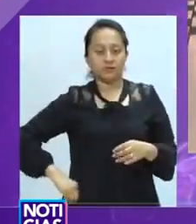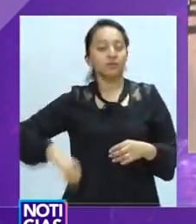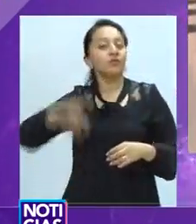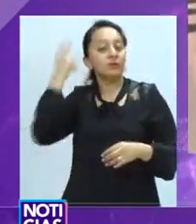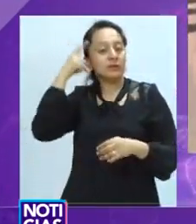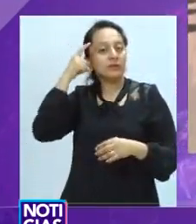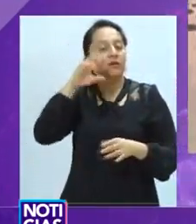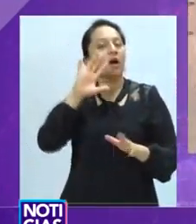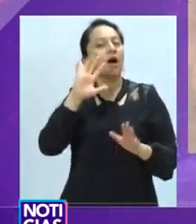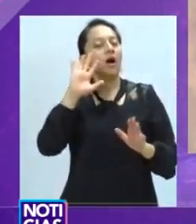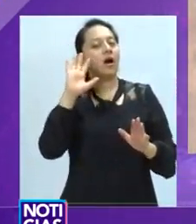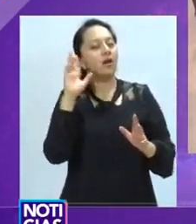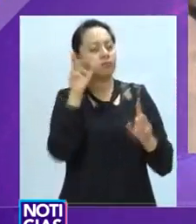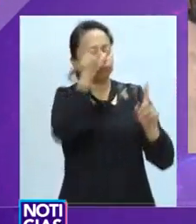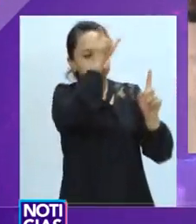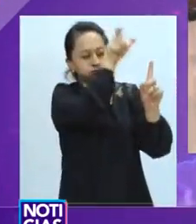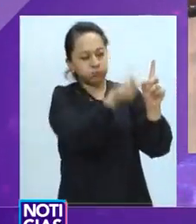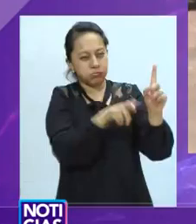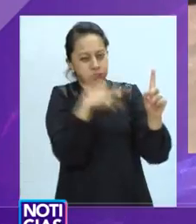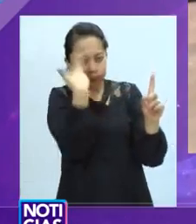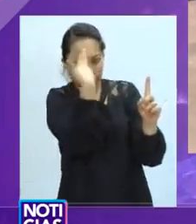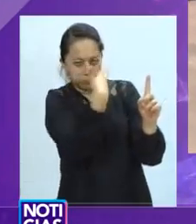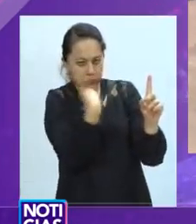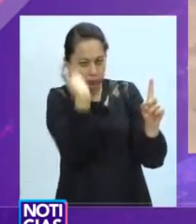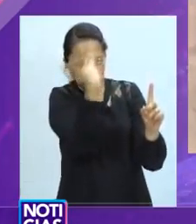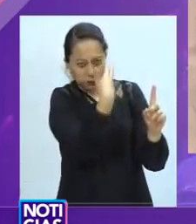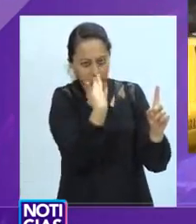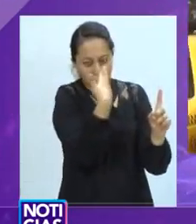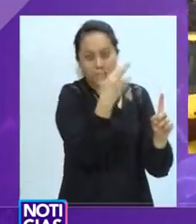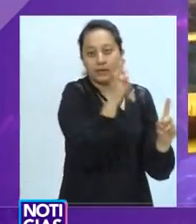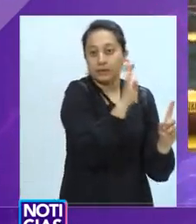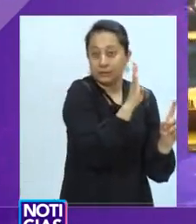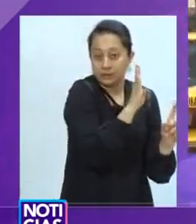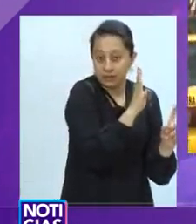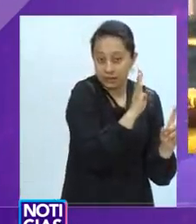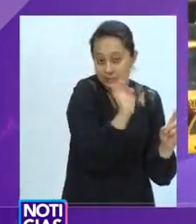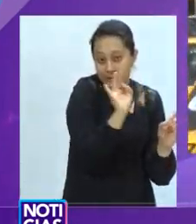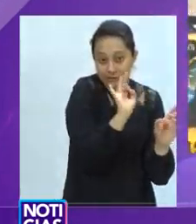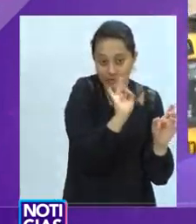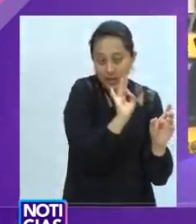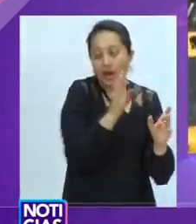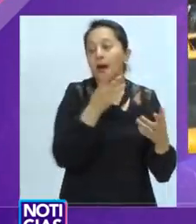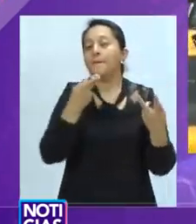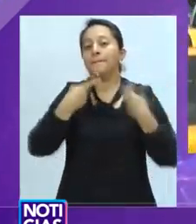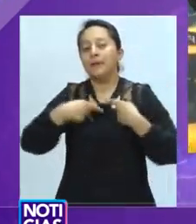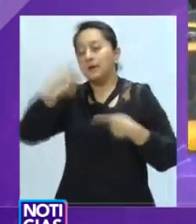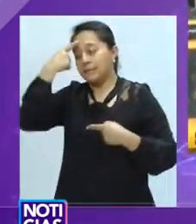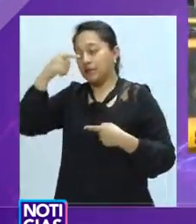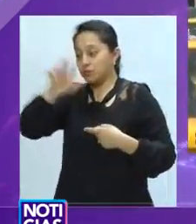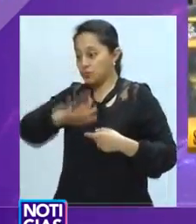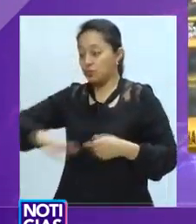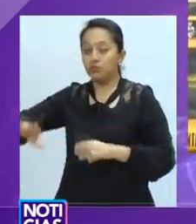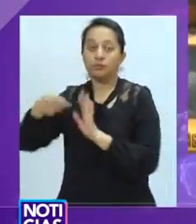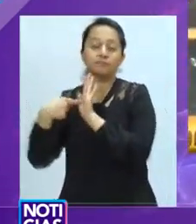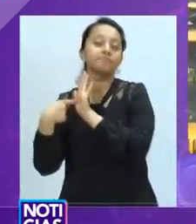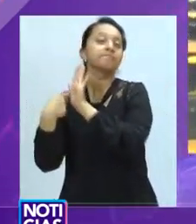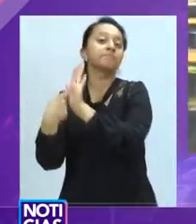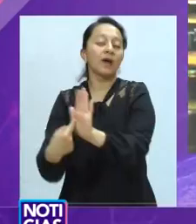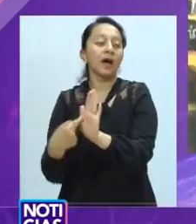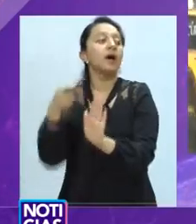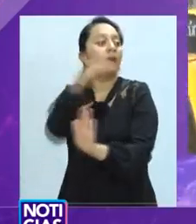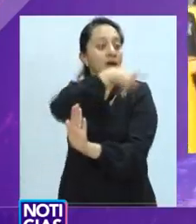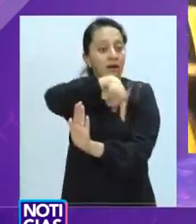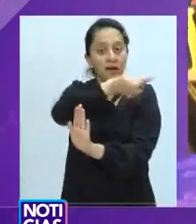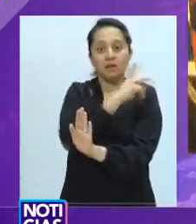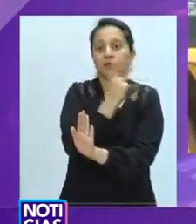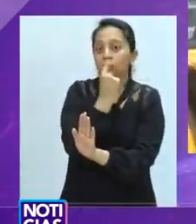examen toxicológico, esto con el propósito de dar certeza a los ciudadanos de que sus policías son confiables y capaces de cumplir con su función